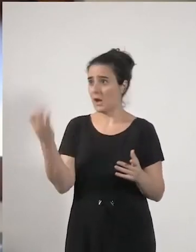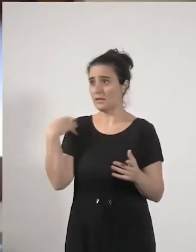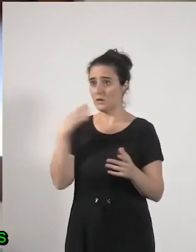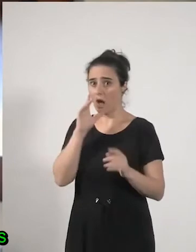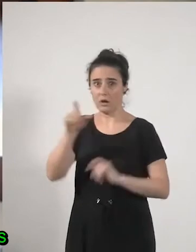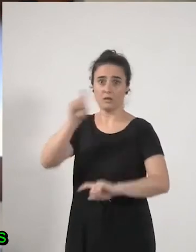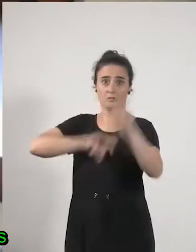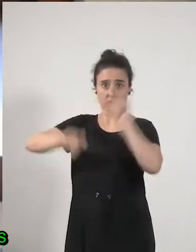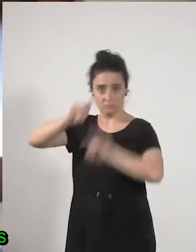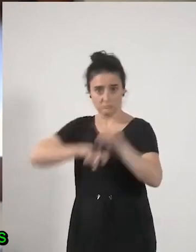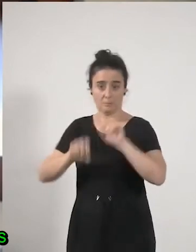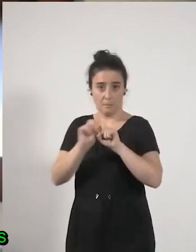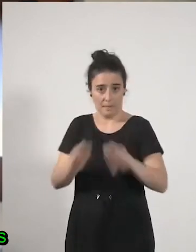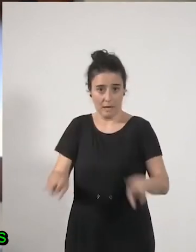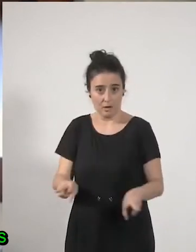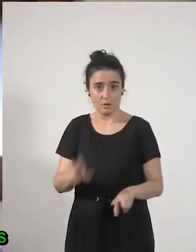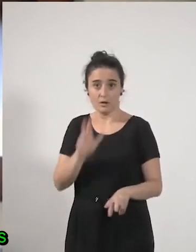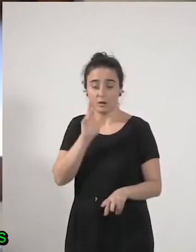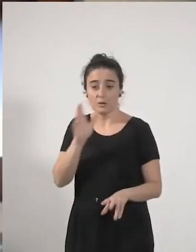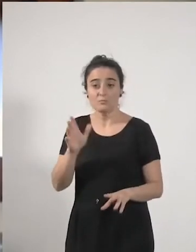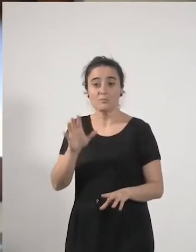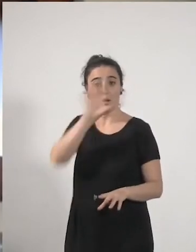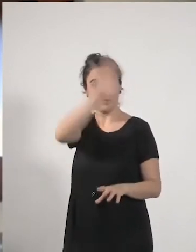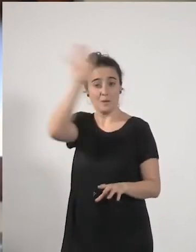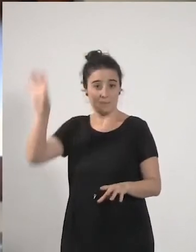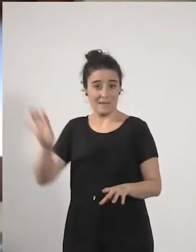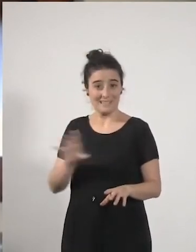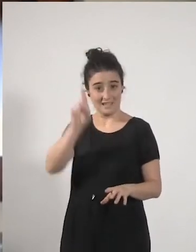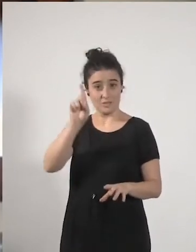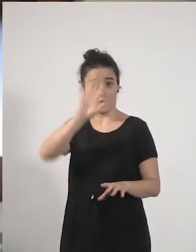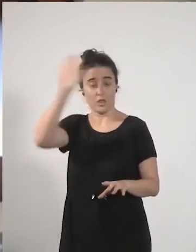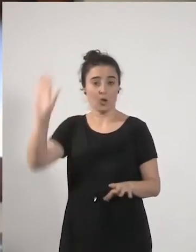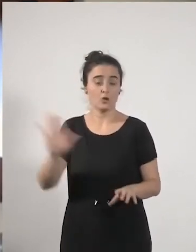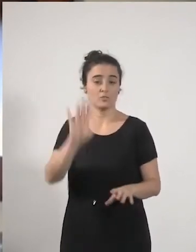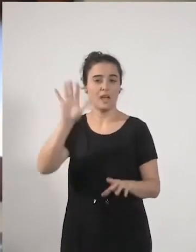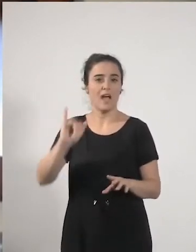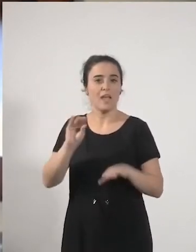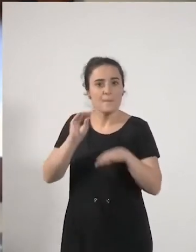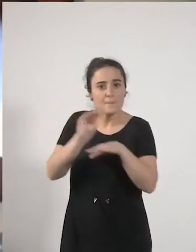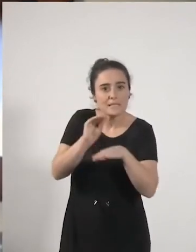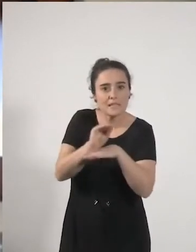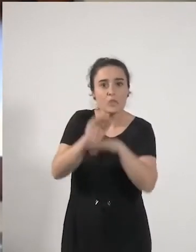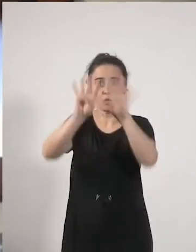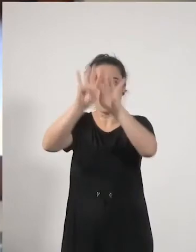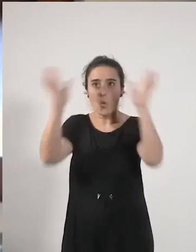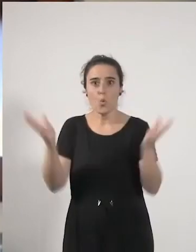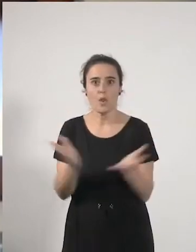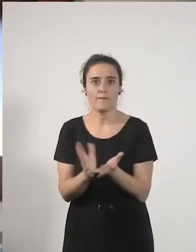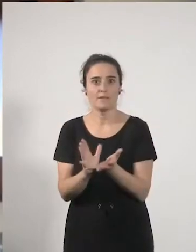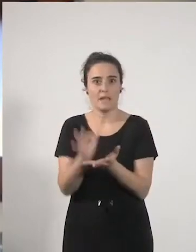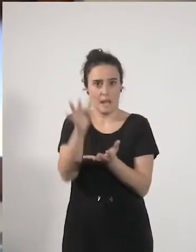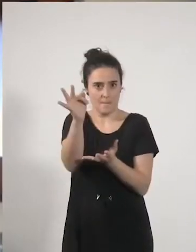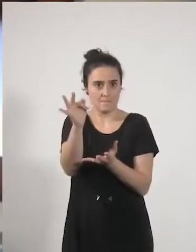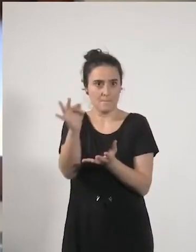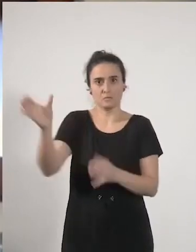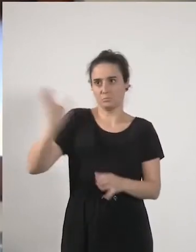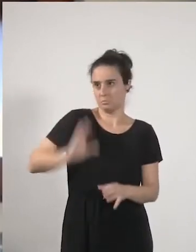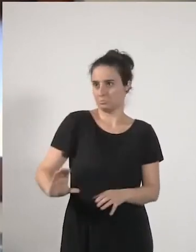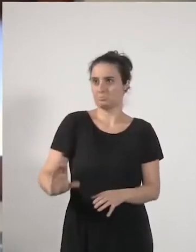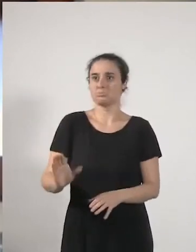lo que hay en los países nórdicos son prestaciones universales y sustanciosas no ridículas sino